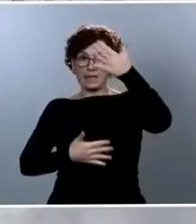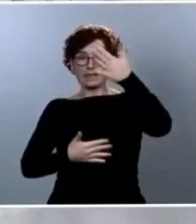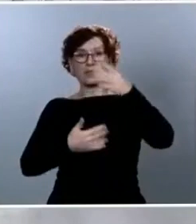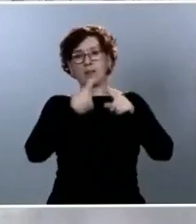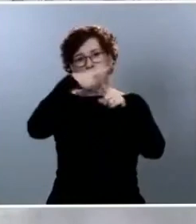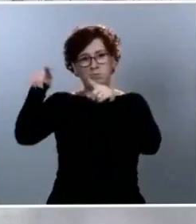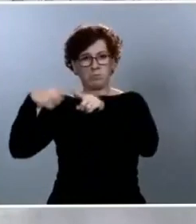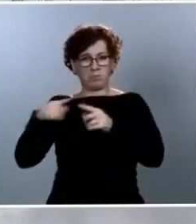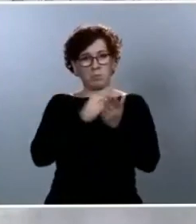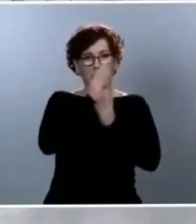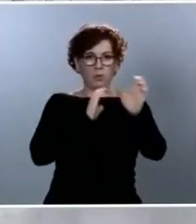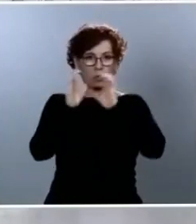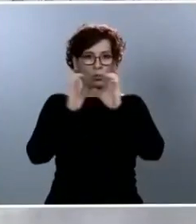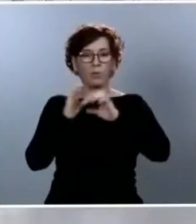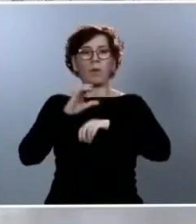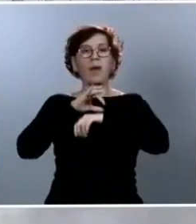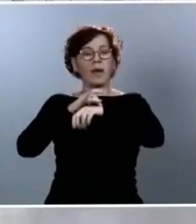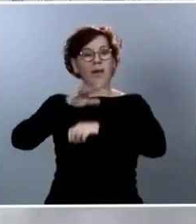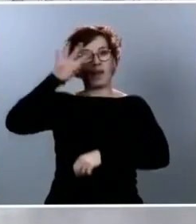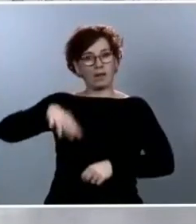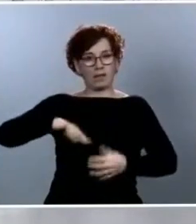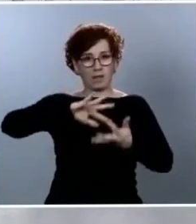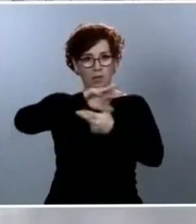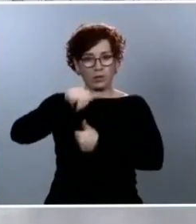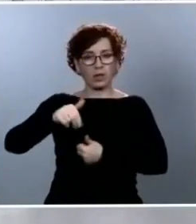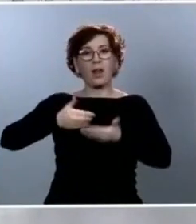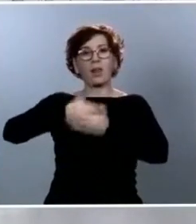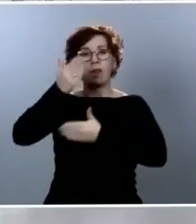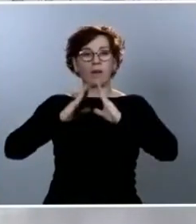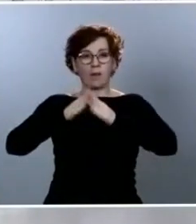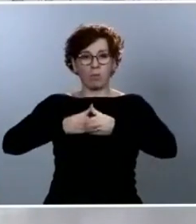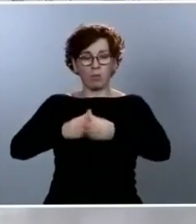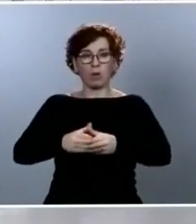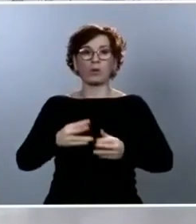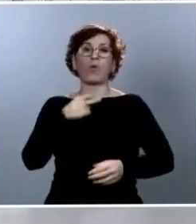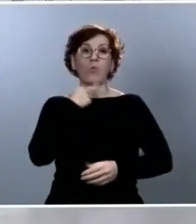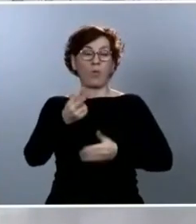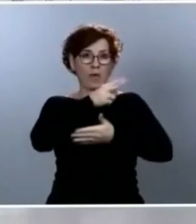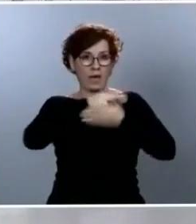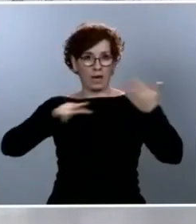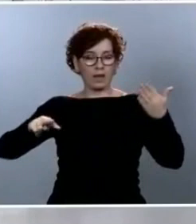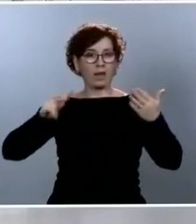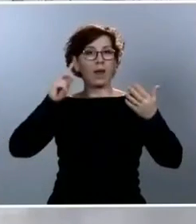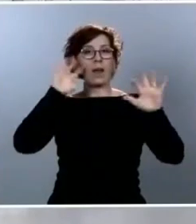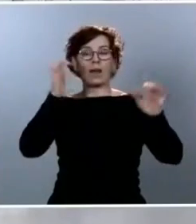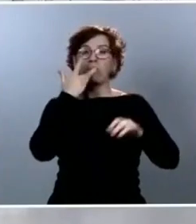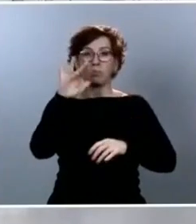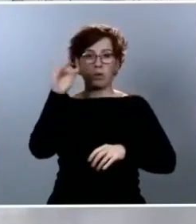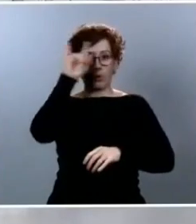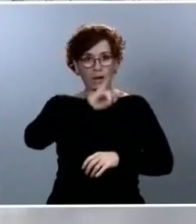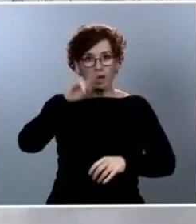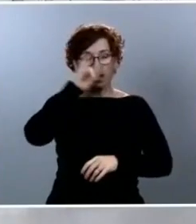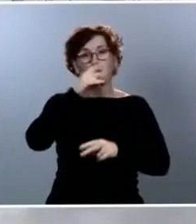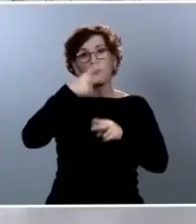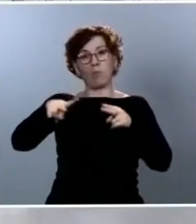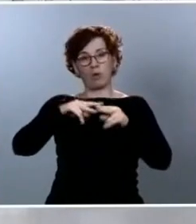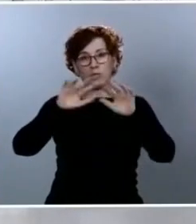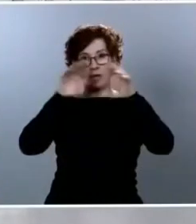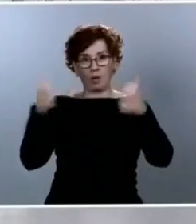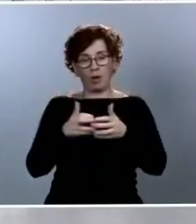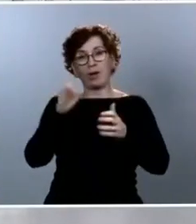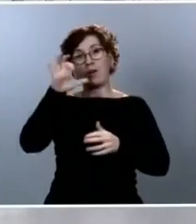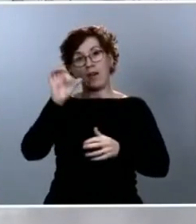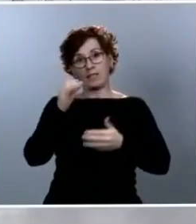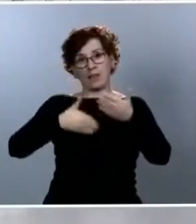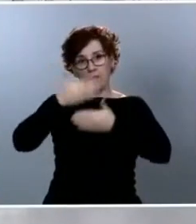como la Agencia Catalana de Noticias, el Diario del Puerto, La Voz de Galicia, Radio Espejo Canario, La Política Online, Es Diario, NOS